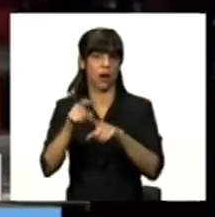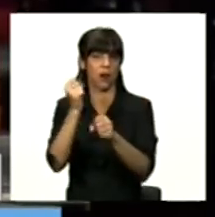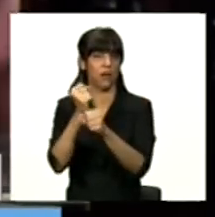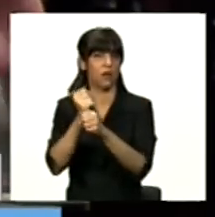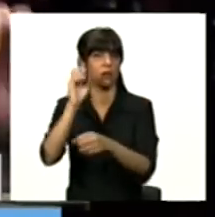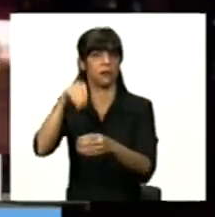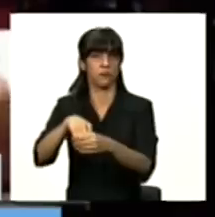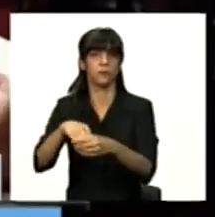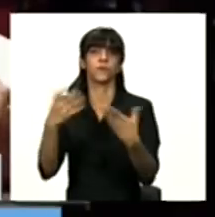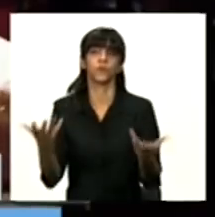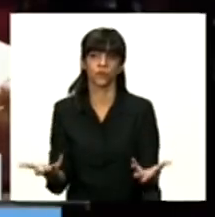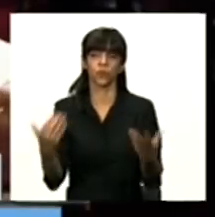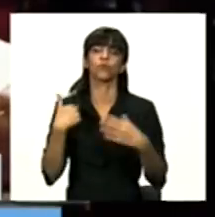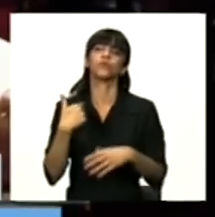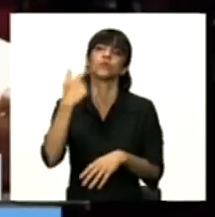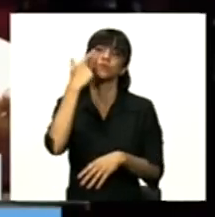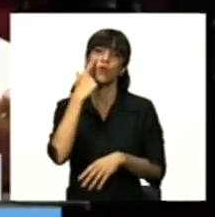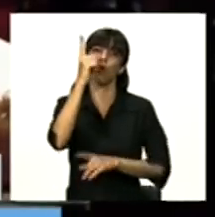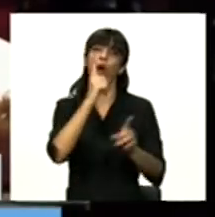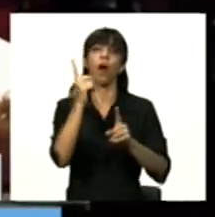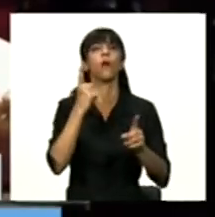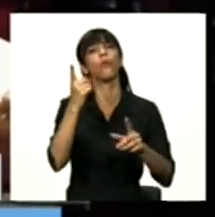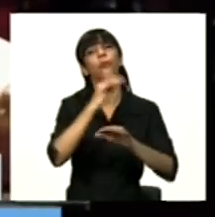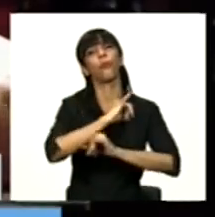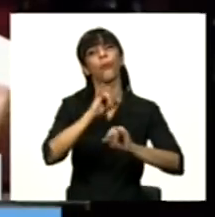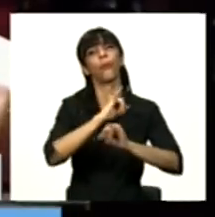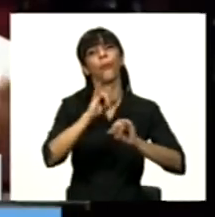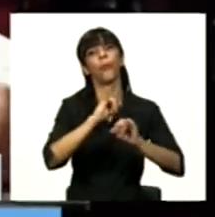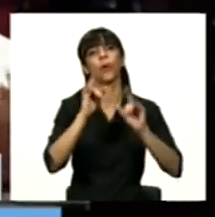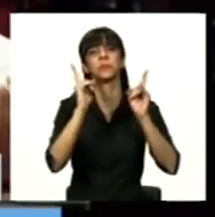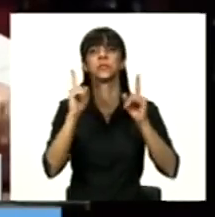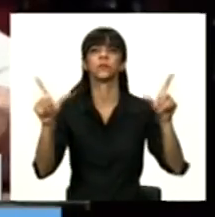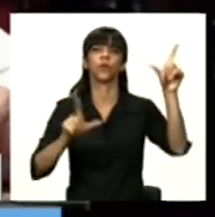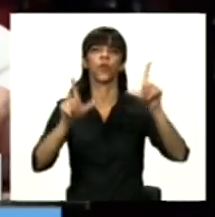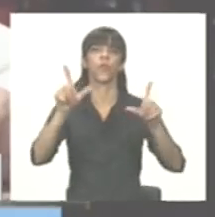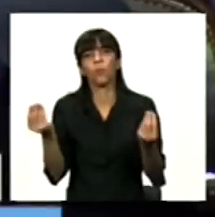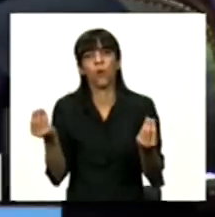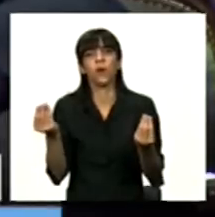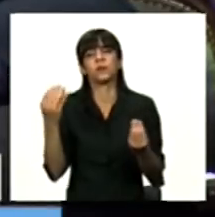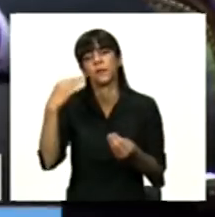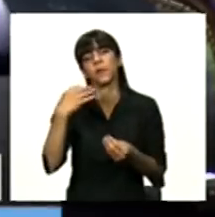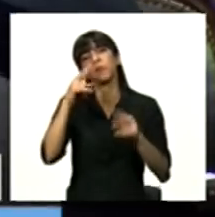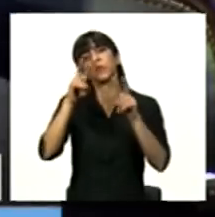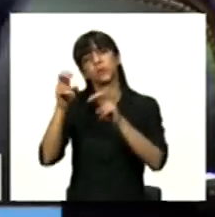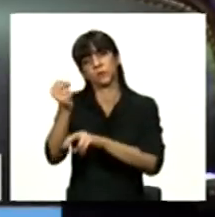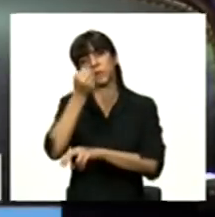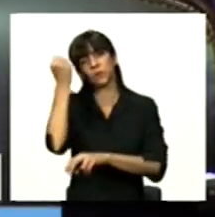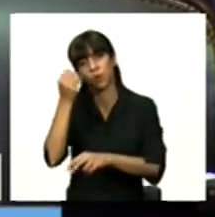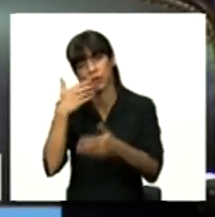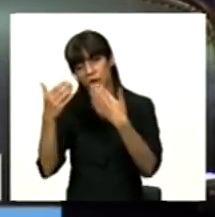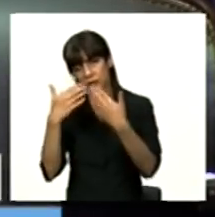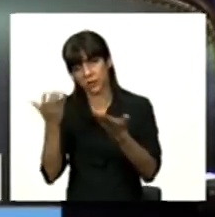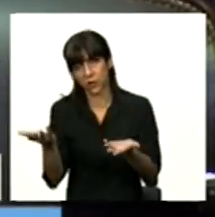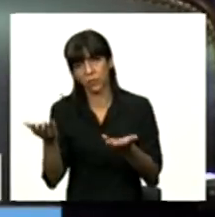las propagandistas que están pasando en la tele porque esa no es la única verdad. La diputada calentó el